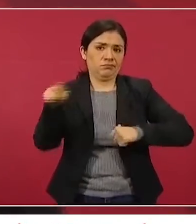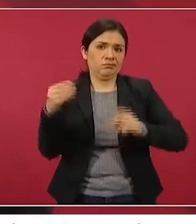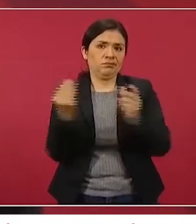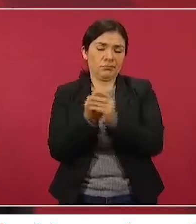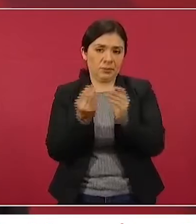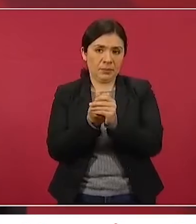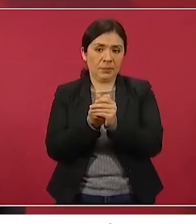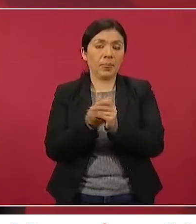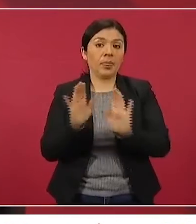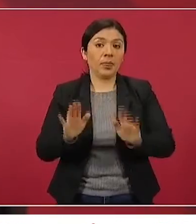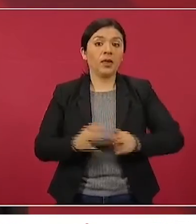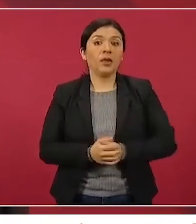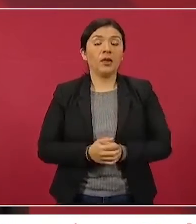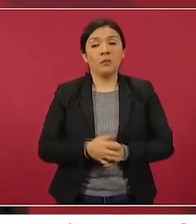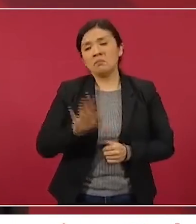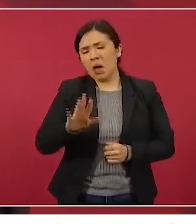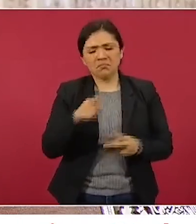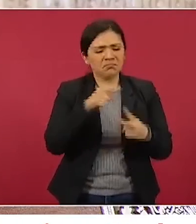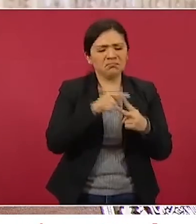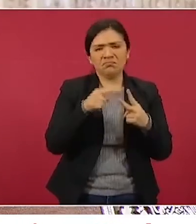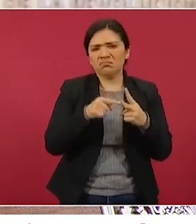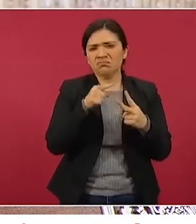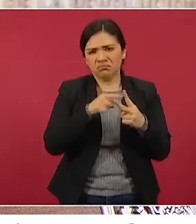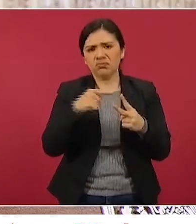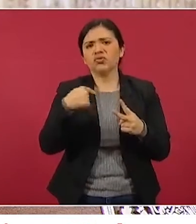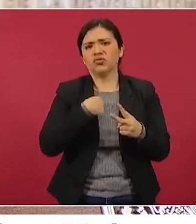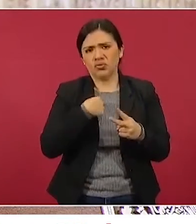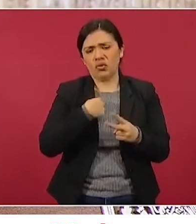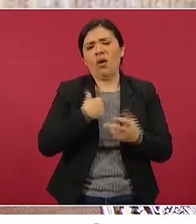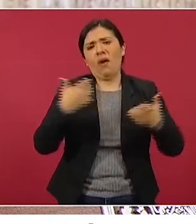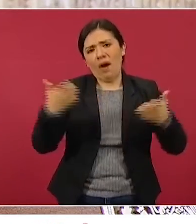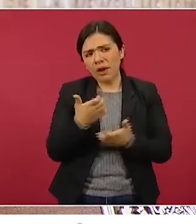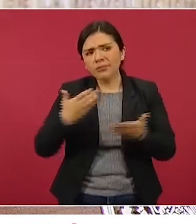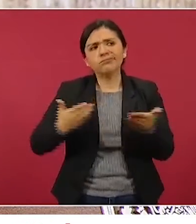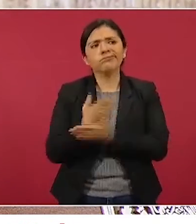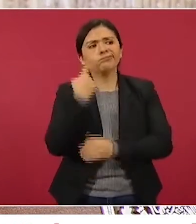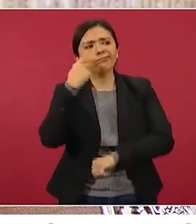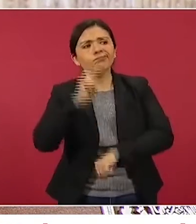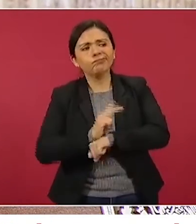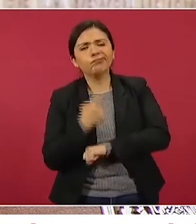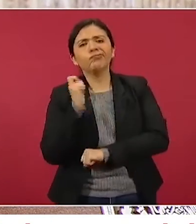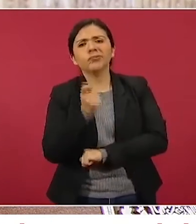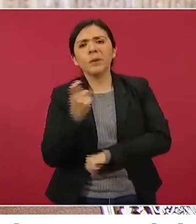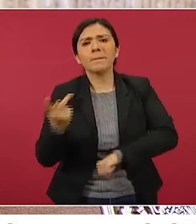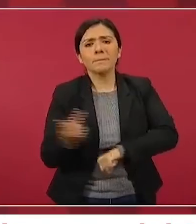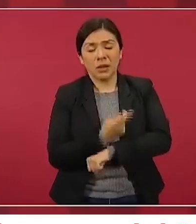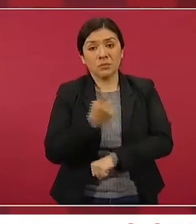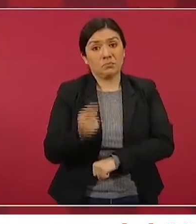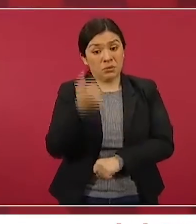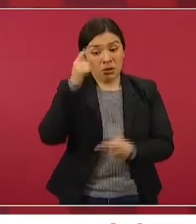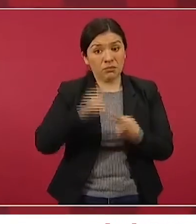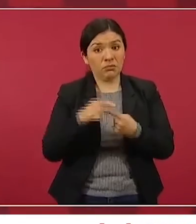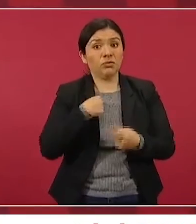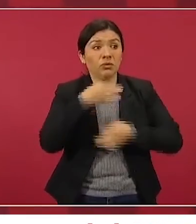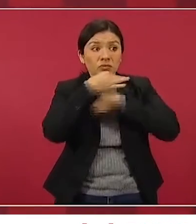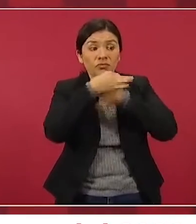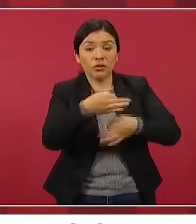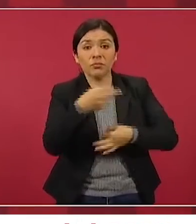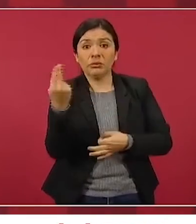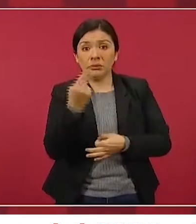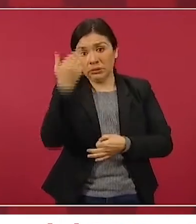la Fiscalía. En los dos casos nosotros vamos a intervenir. Primero, informándoles sobre este